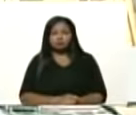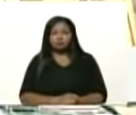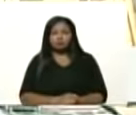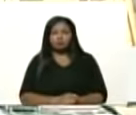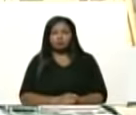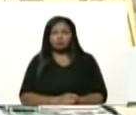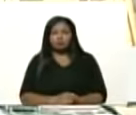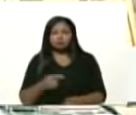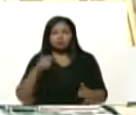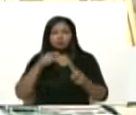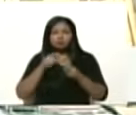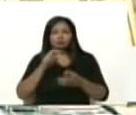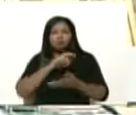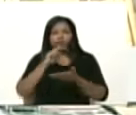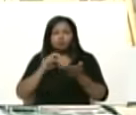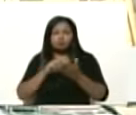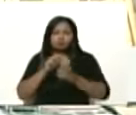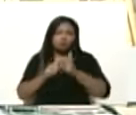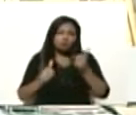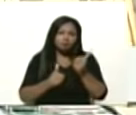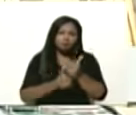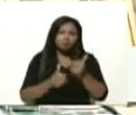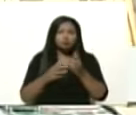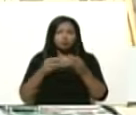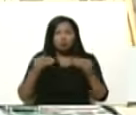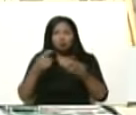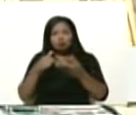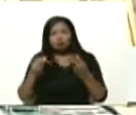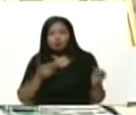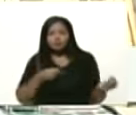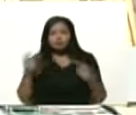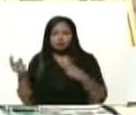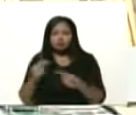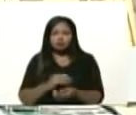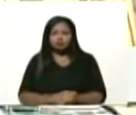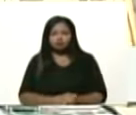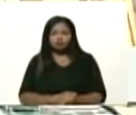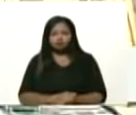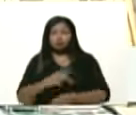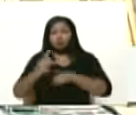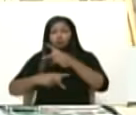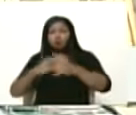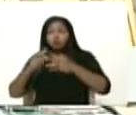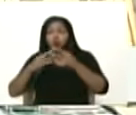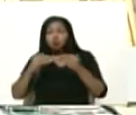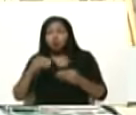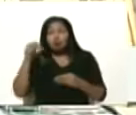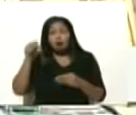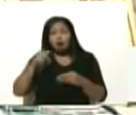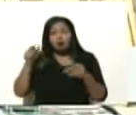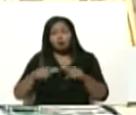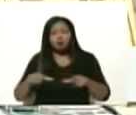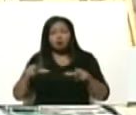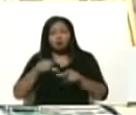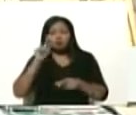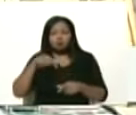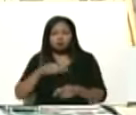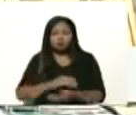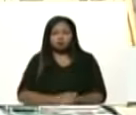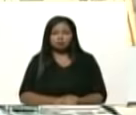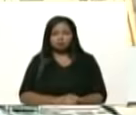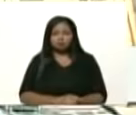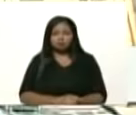nacional, la sustitución plena y completa de importaciones. Producir todo aquí. Podemos, tenemos cómo.